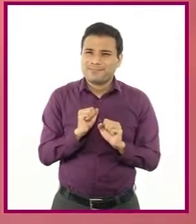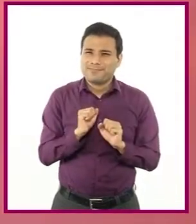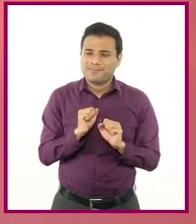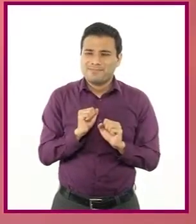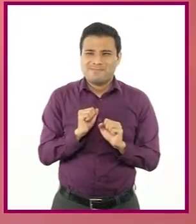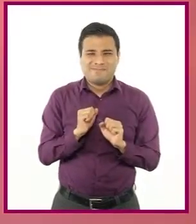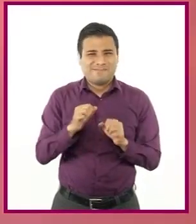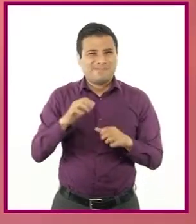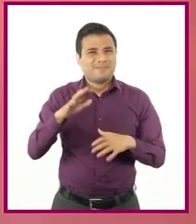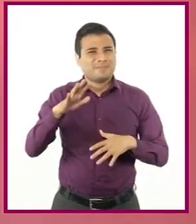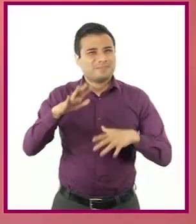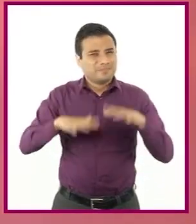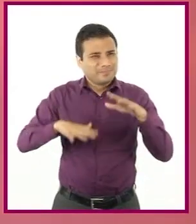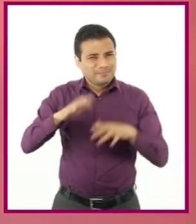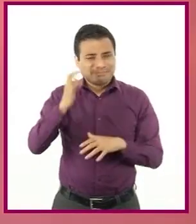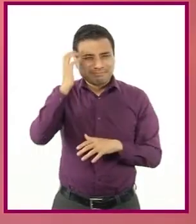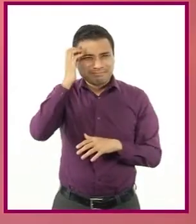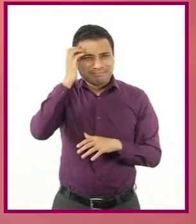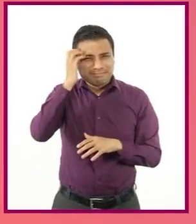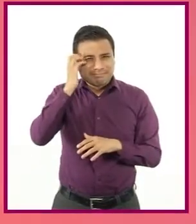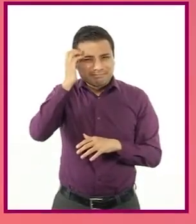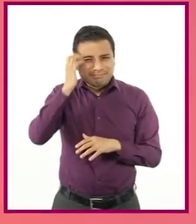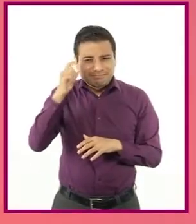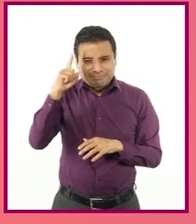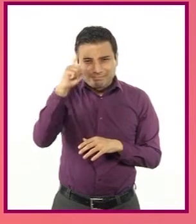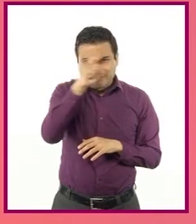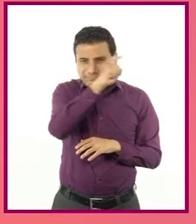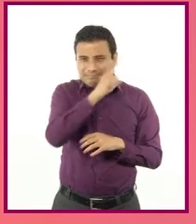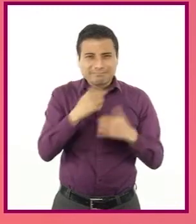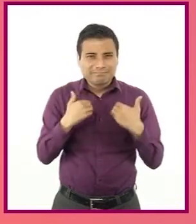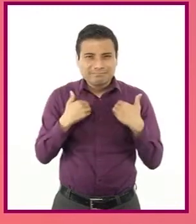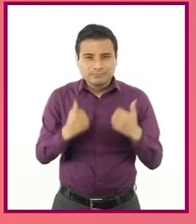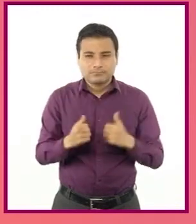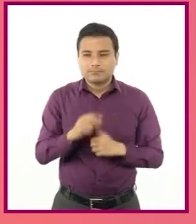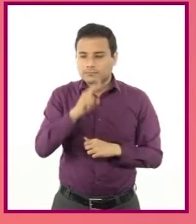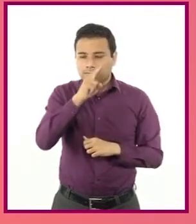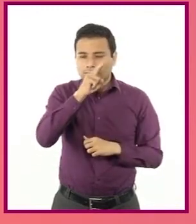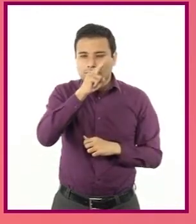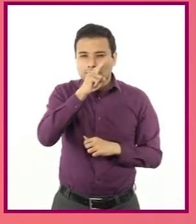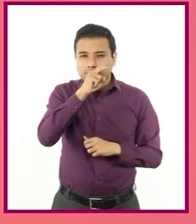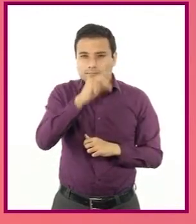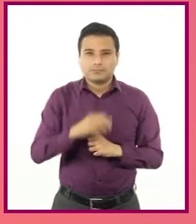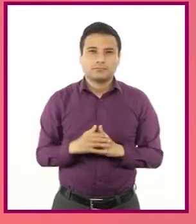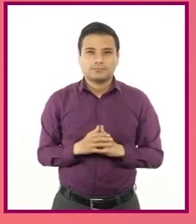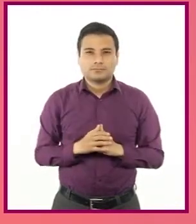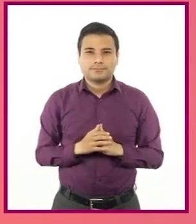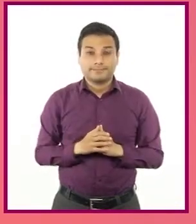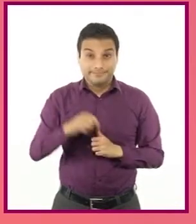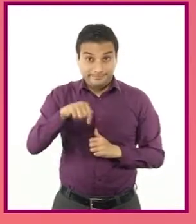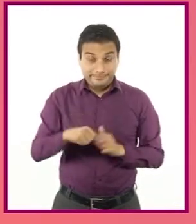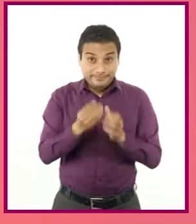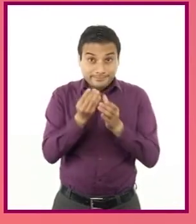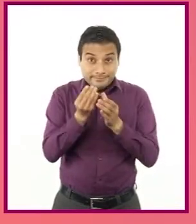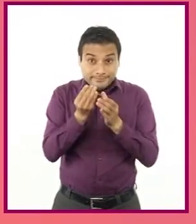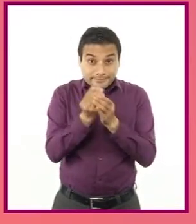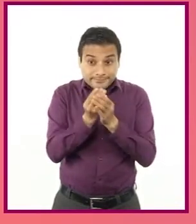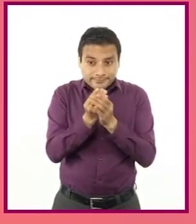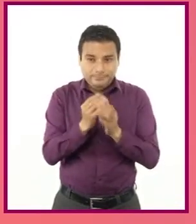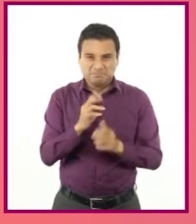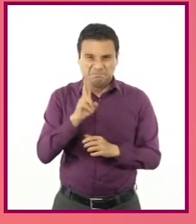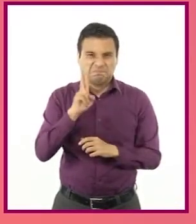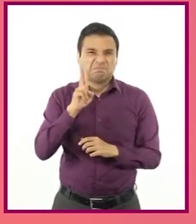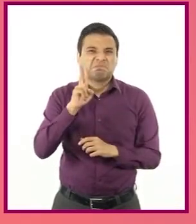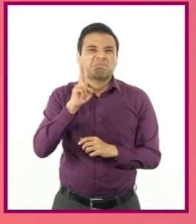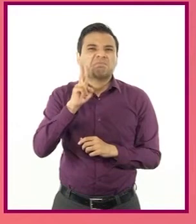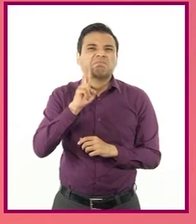que de pronto me resultan un poco difíciles de entender. No te preocupes. Por eso, a lo largo de esta sesión, revisaremos